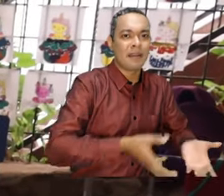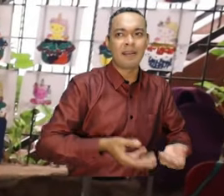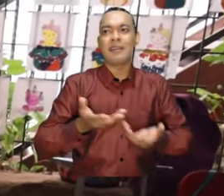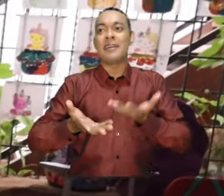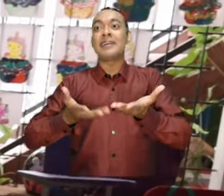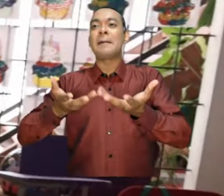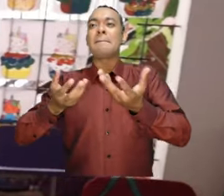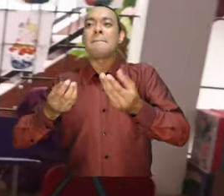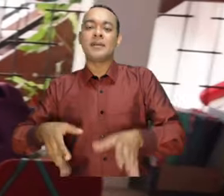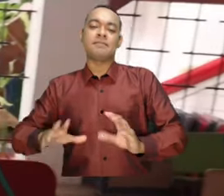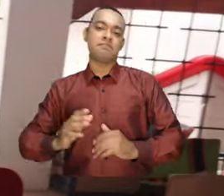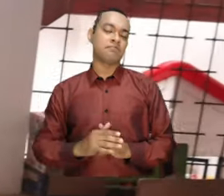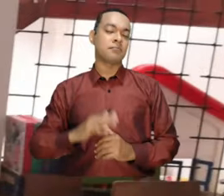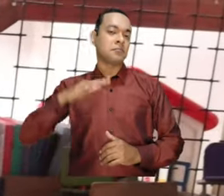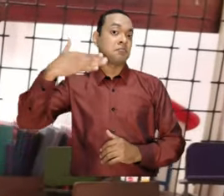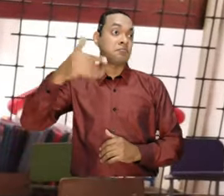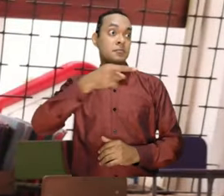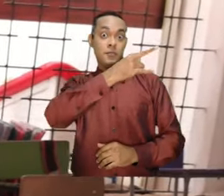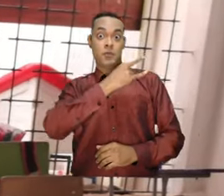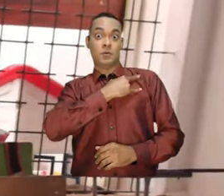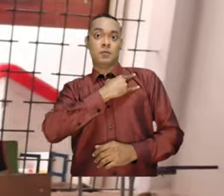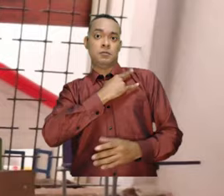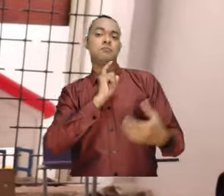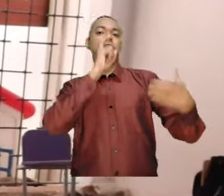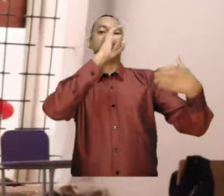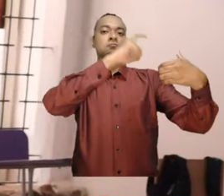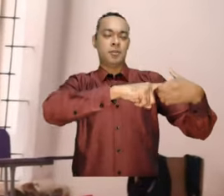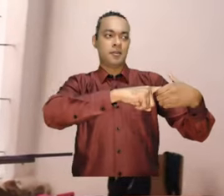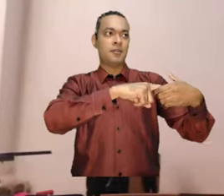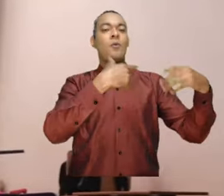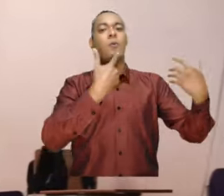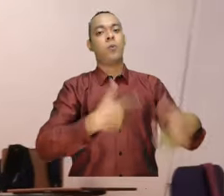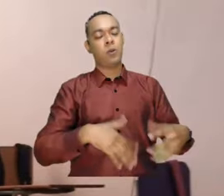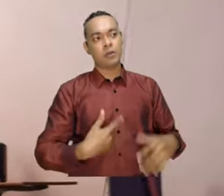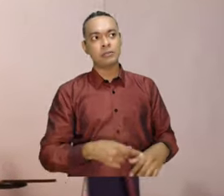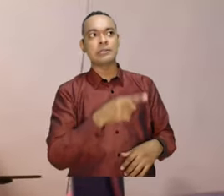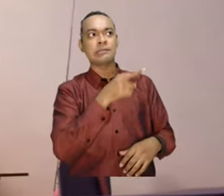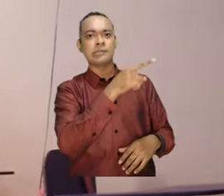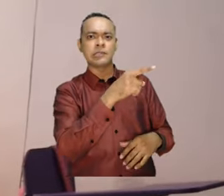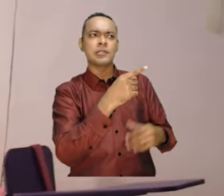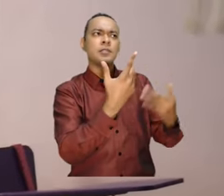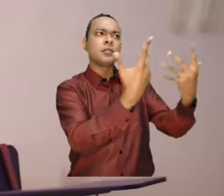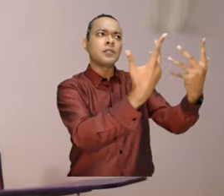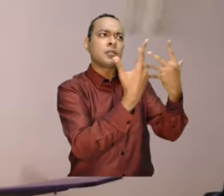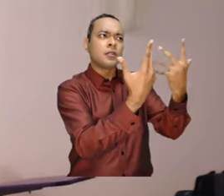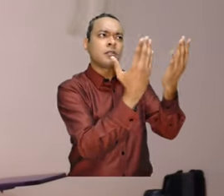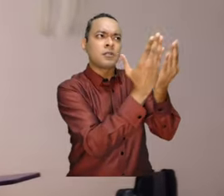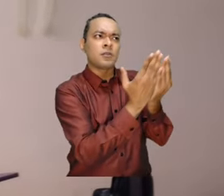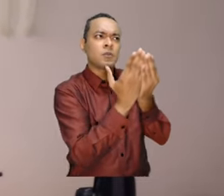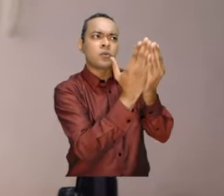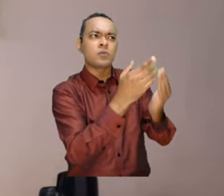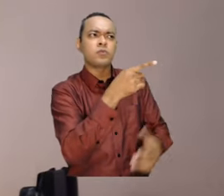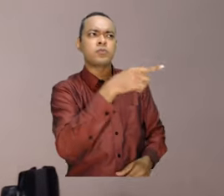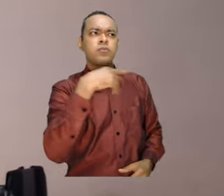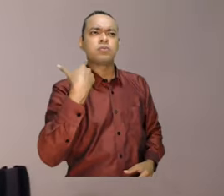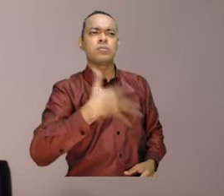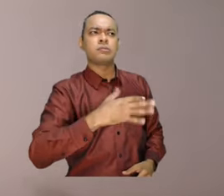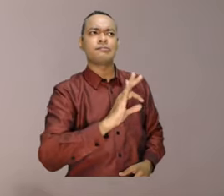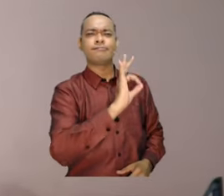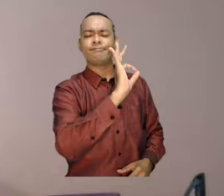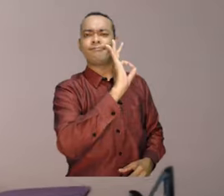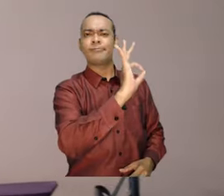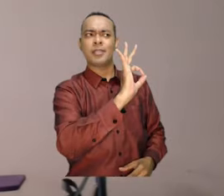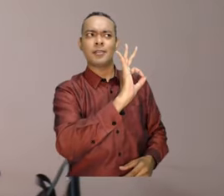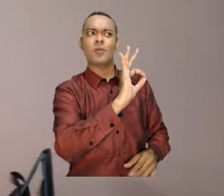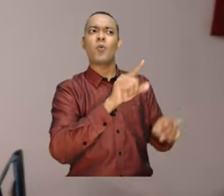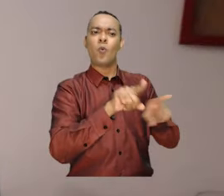pudimos ir a la universidad y encontrarnos en la educación una herramienta